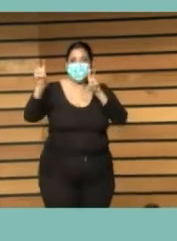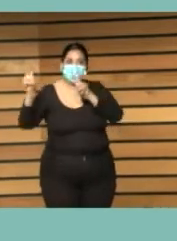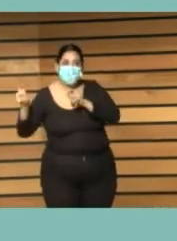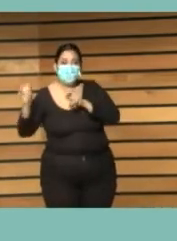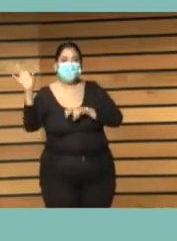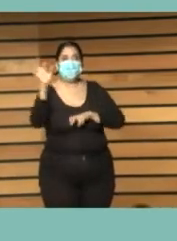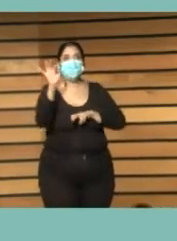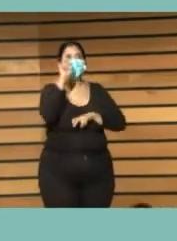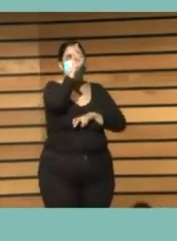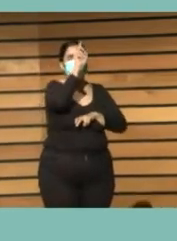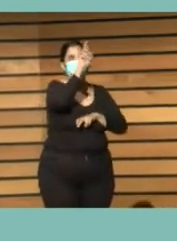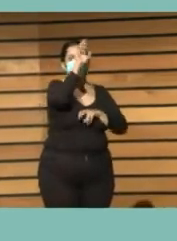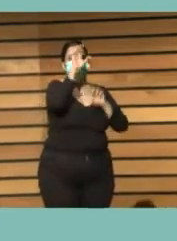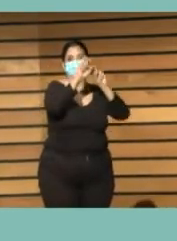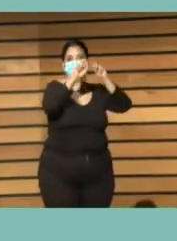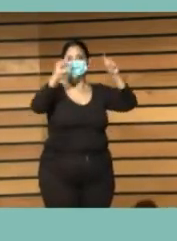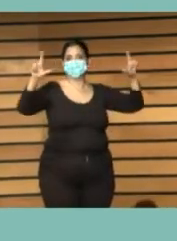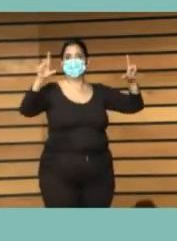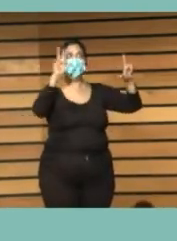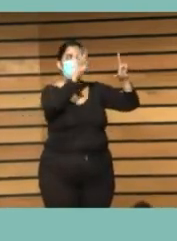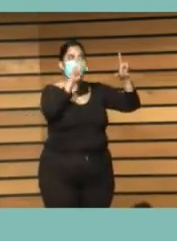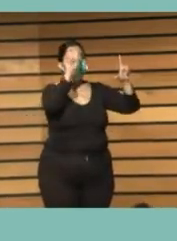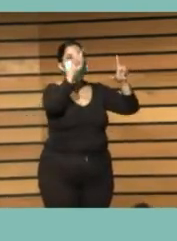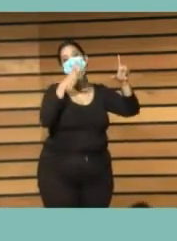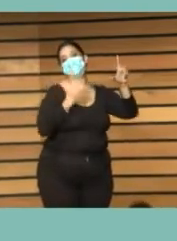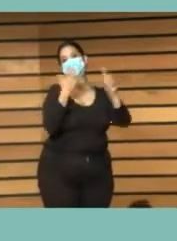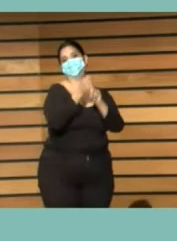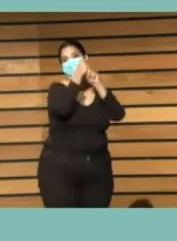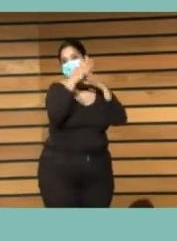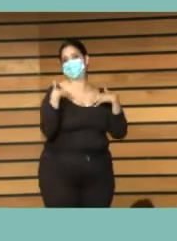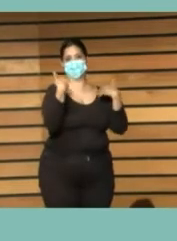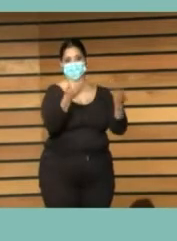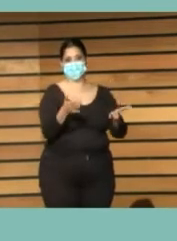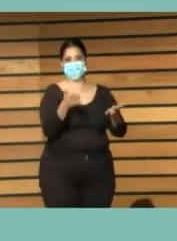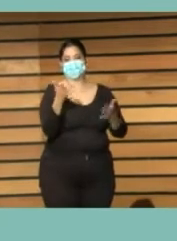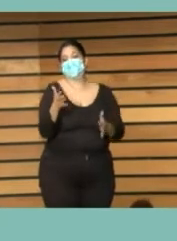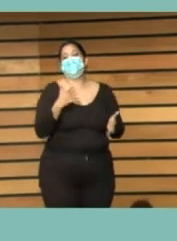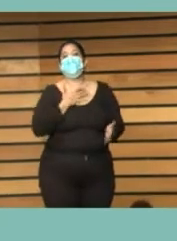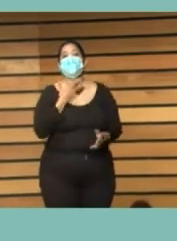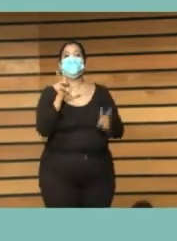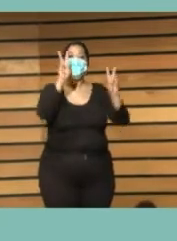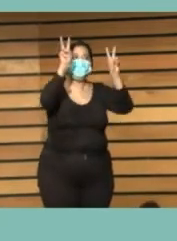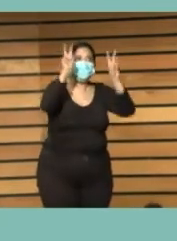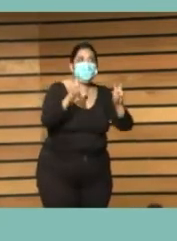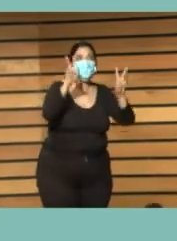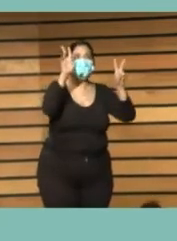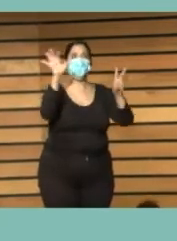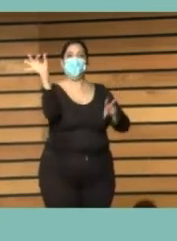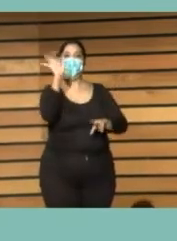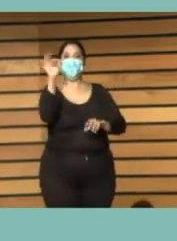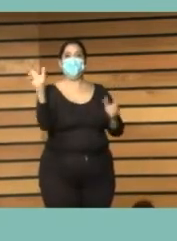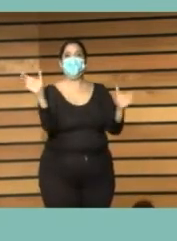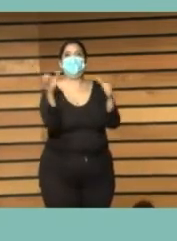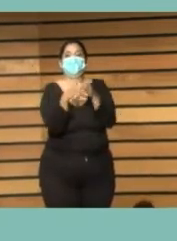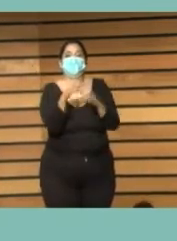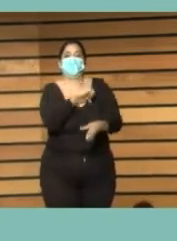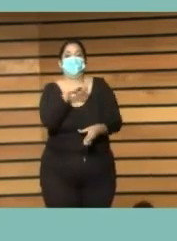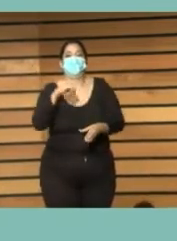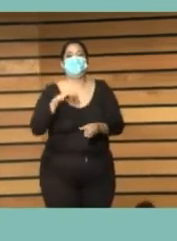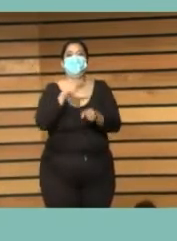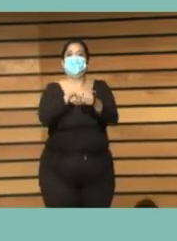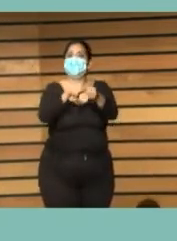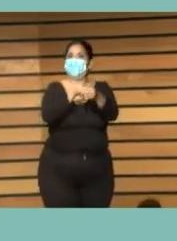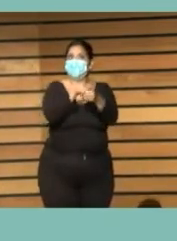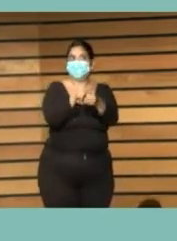por el nombre de la biblioteca, por la tipología, por la titularidad, por la materia, por la comodidad autónoma e incluso por la provincia.